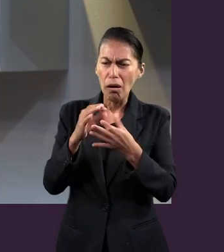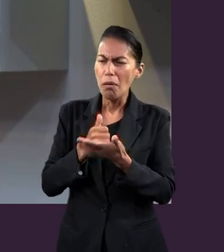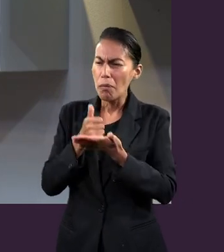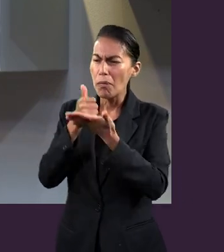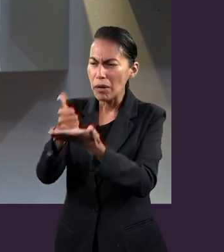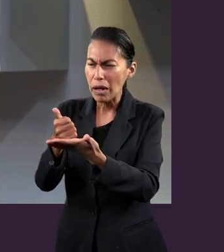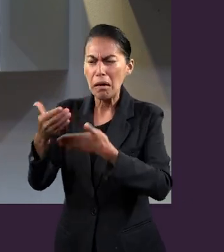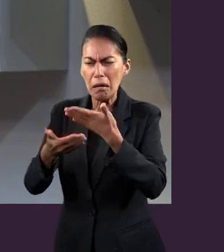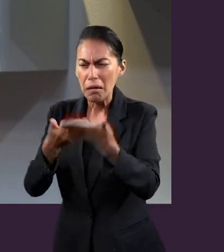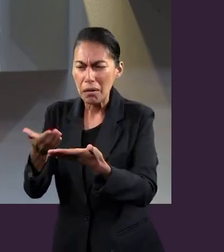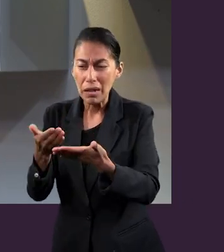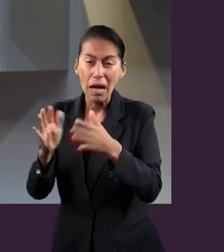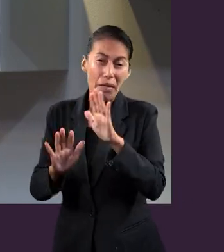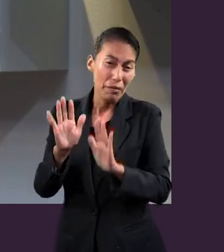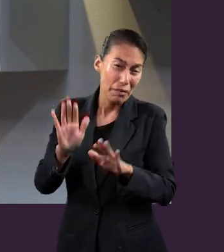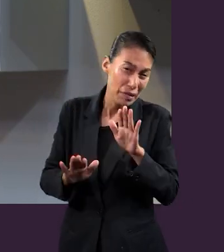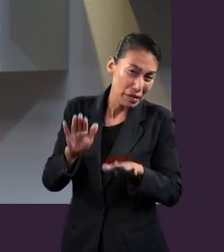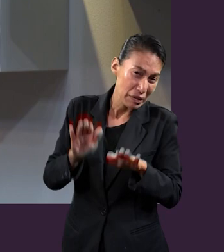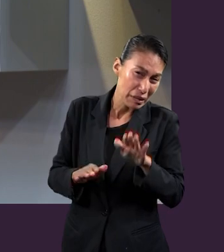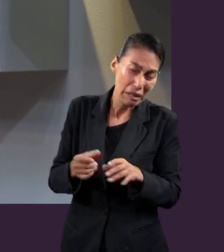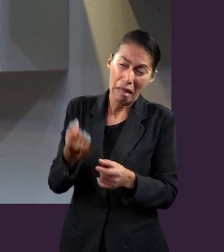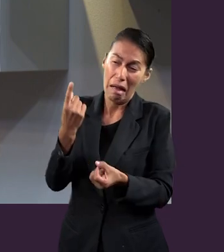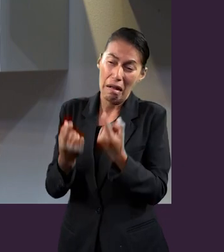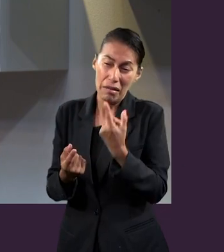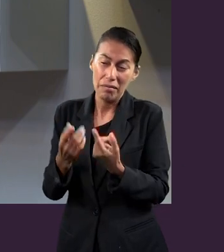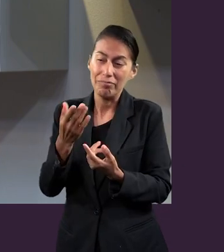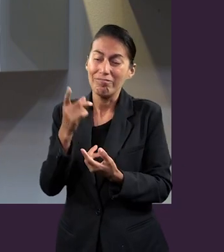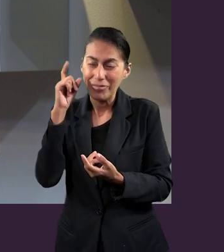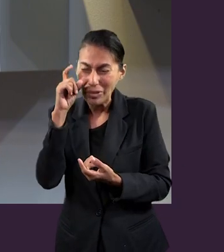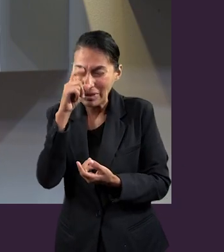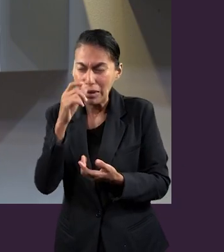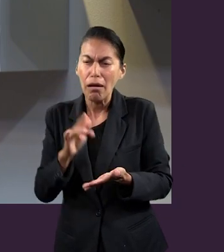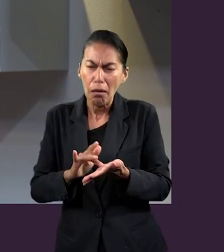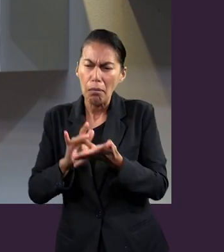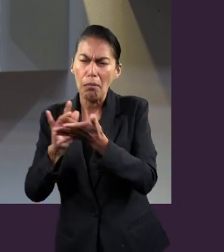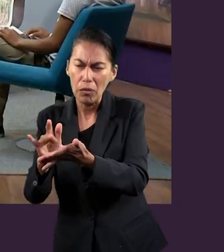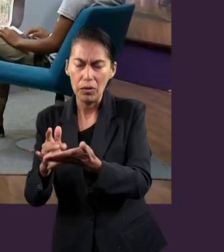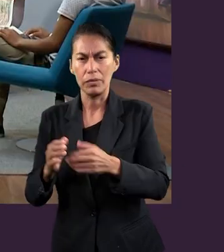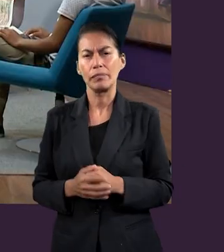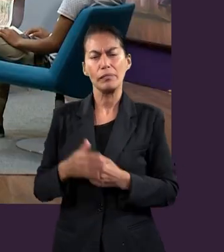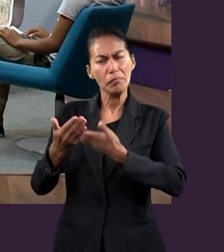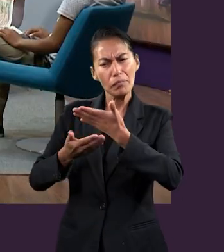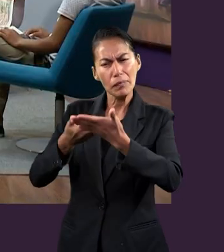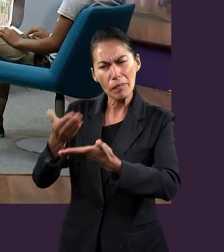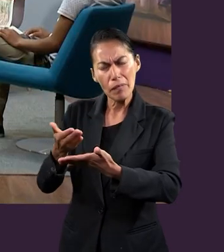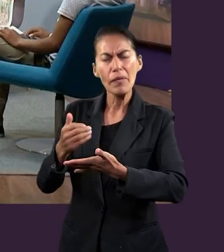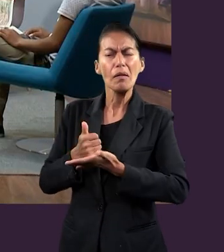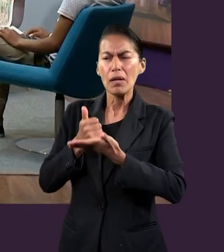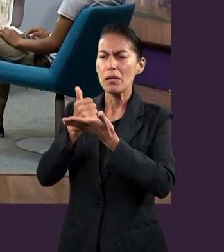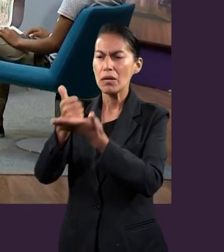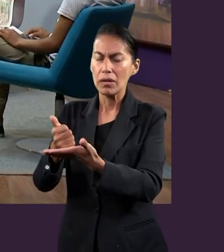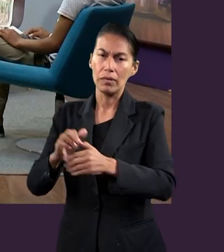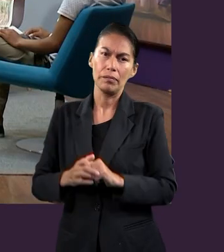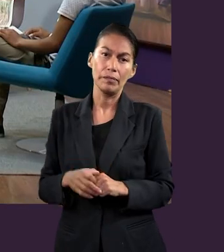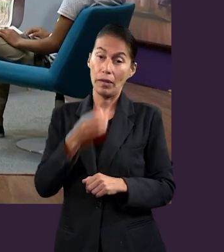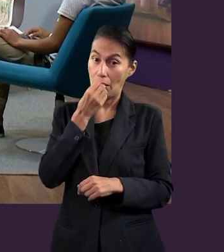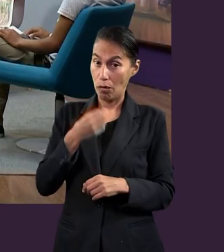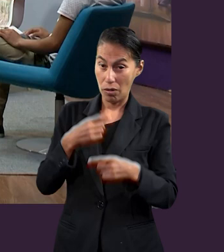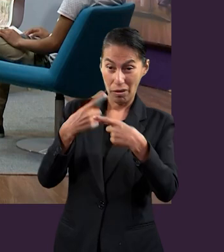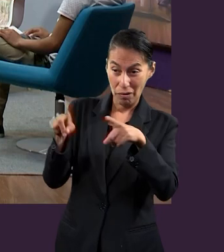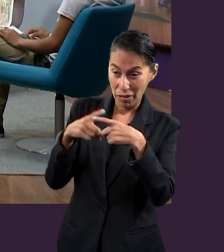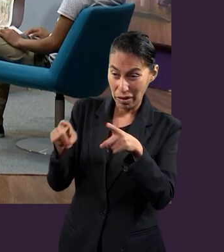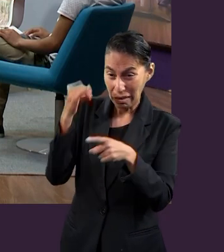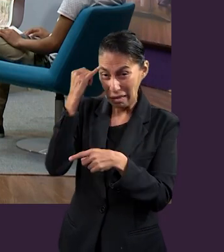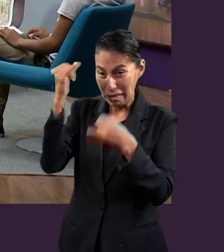tenemos alguna situación complicada. Y eso es a lo que Pablo nos invita. O en medio de la diversidad, poder nosotros